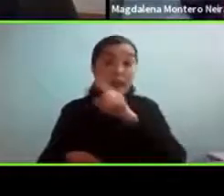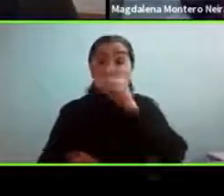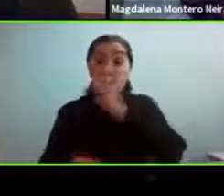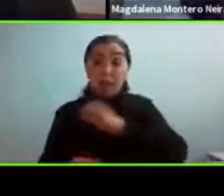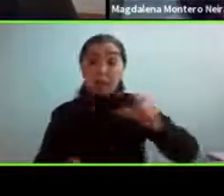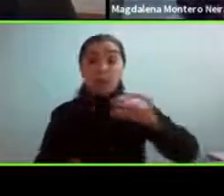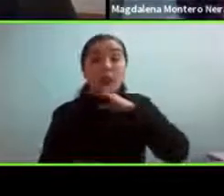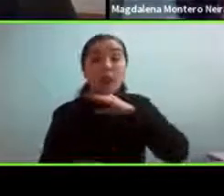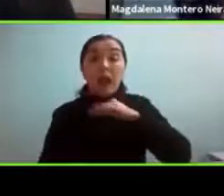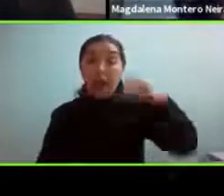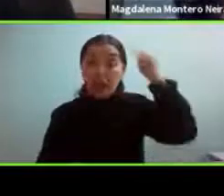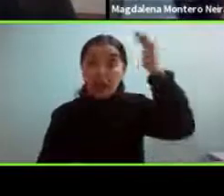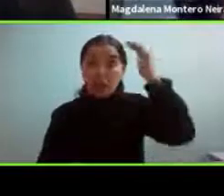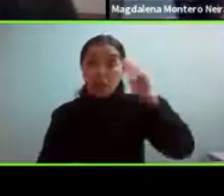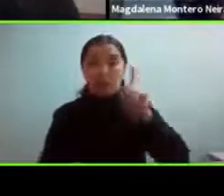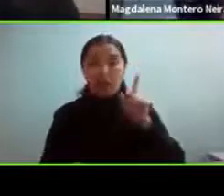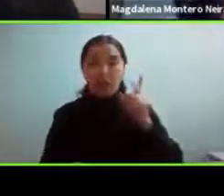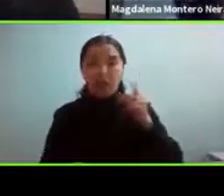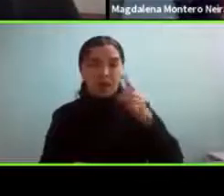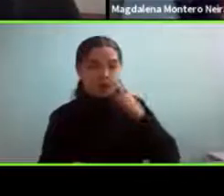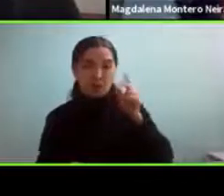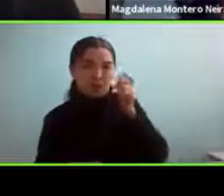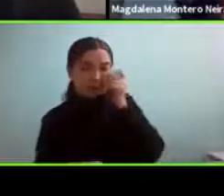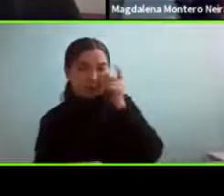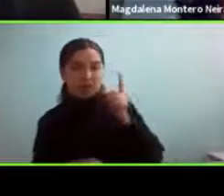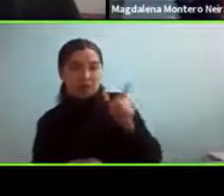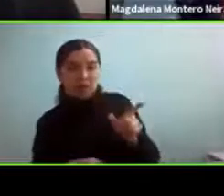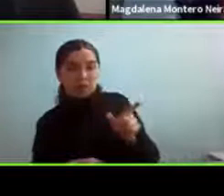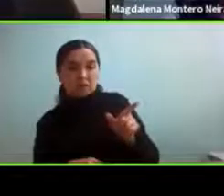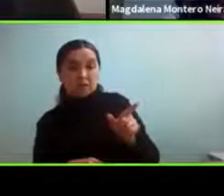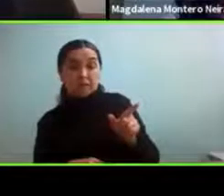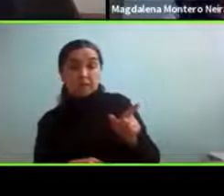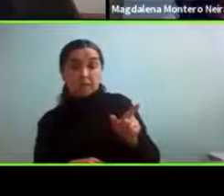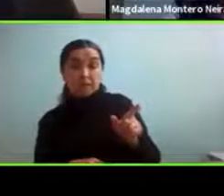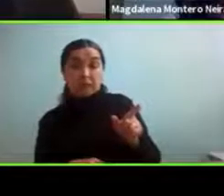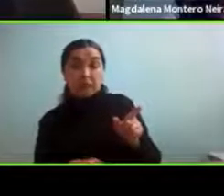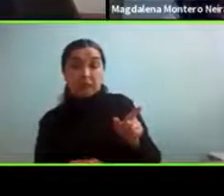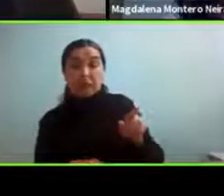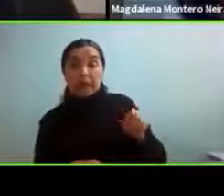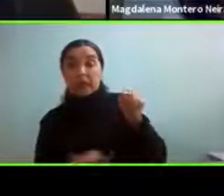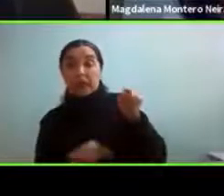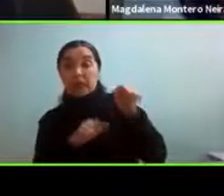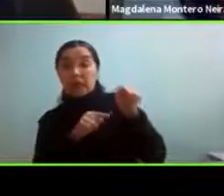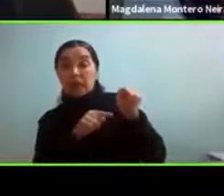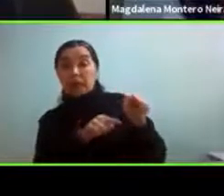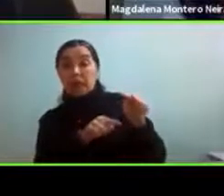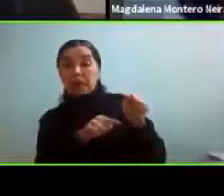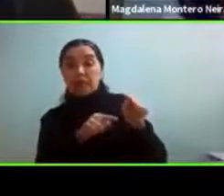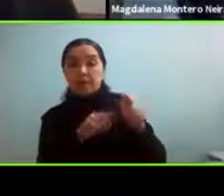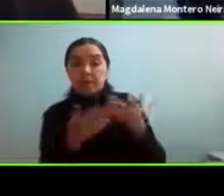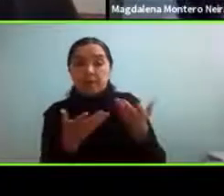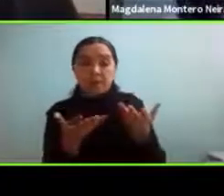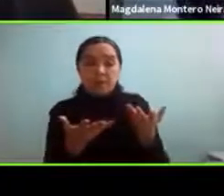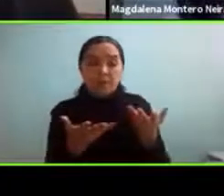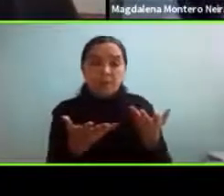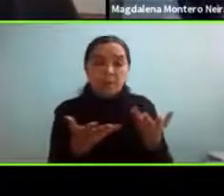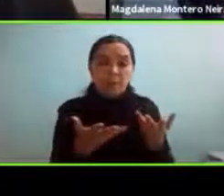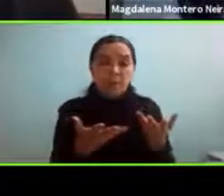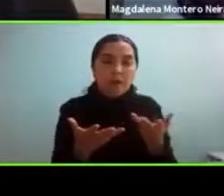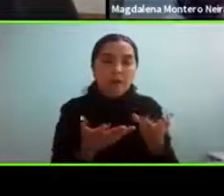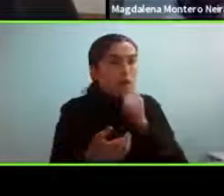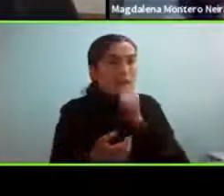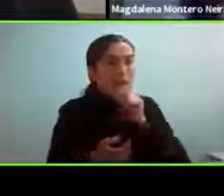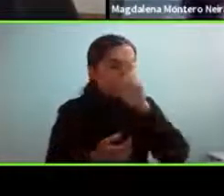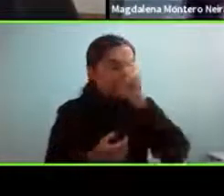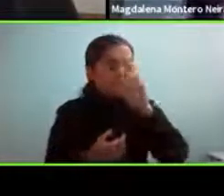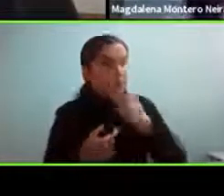cuando tiene una conducta que el otro no comprende por ahí la tipifica de esto es digamos o sea una falta de respeto